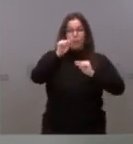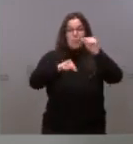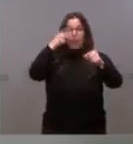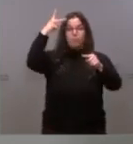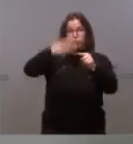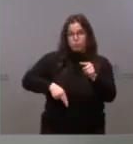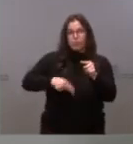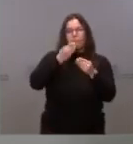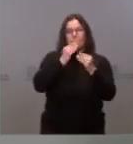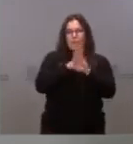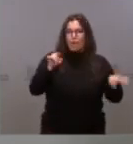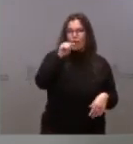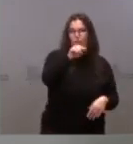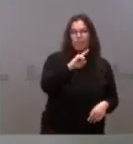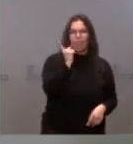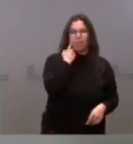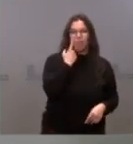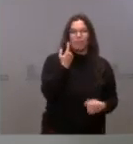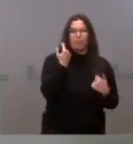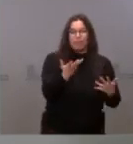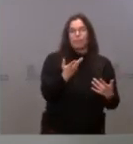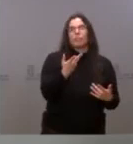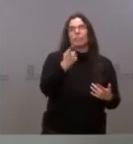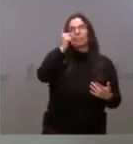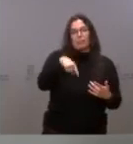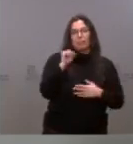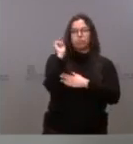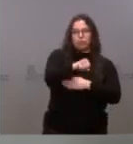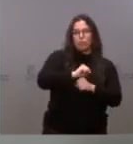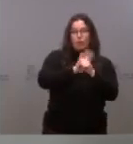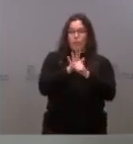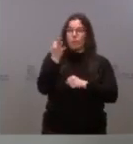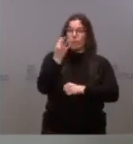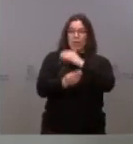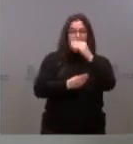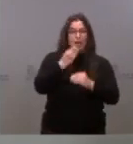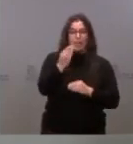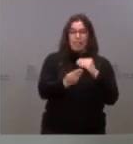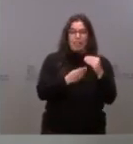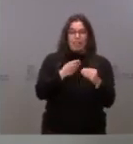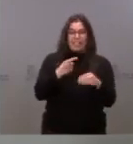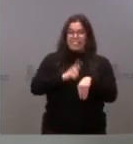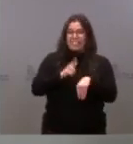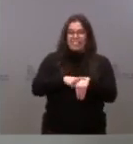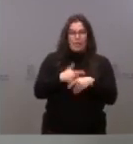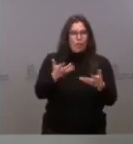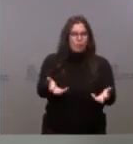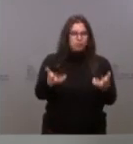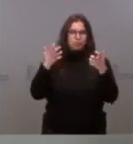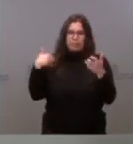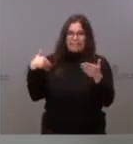y de, por tanto, intentar por ese lado también vencer la pandemia. Y tenemos que hacerlo en lo más, en el menor tiempo posible.